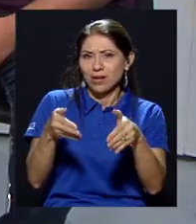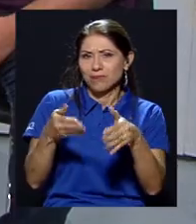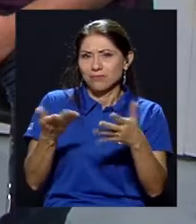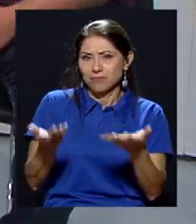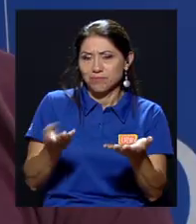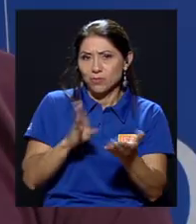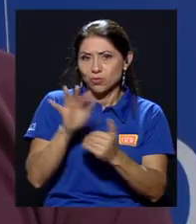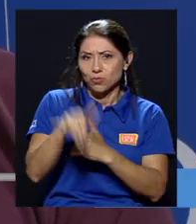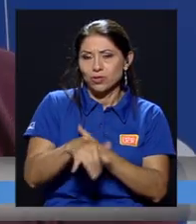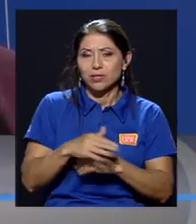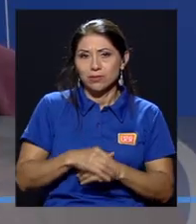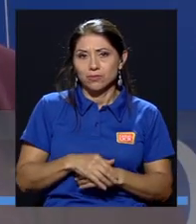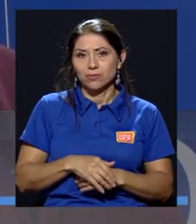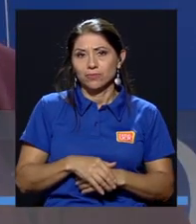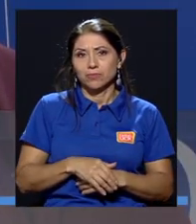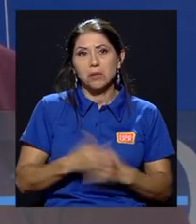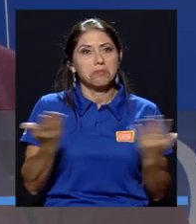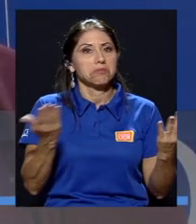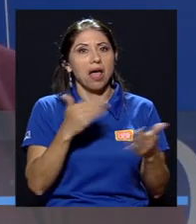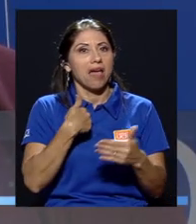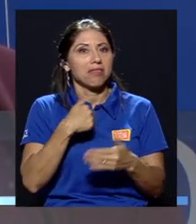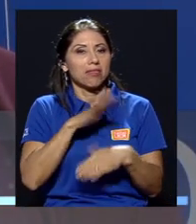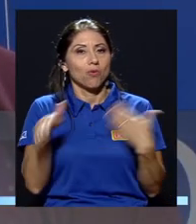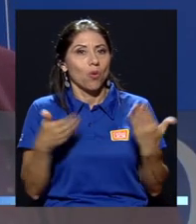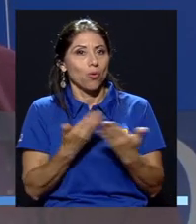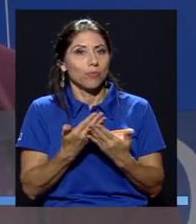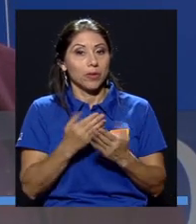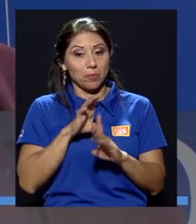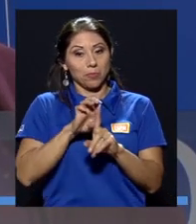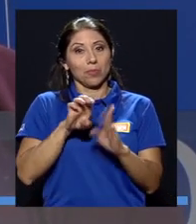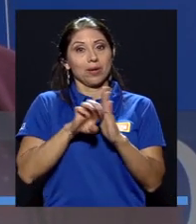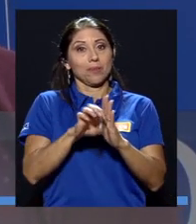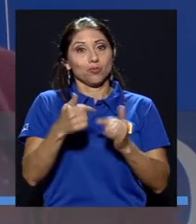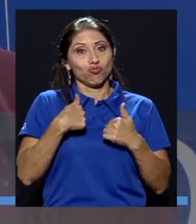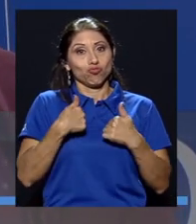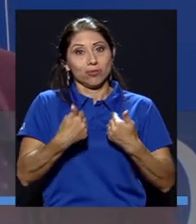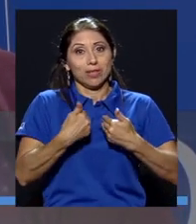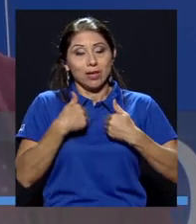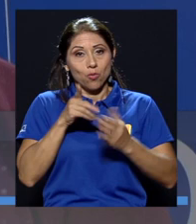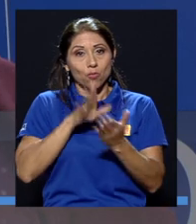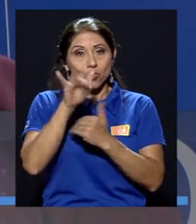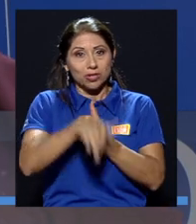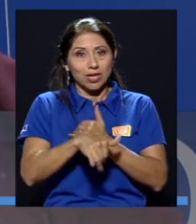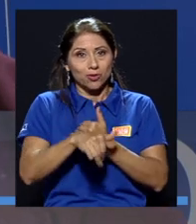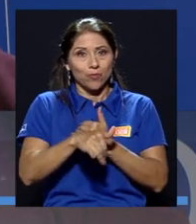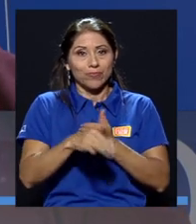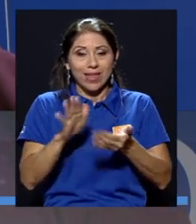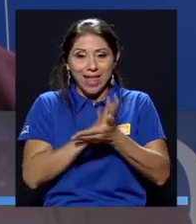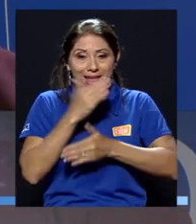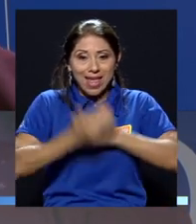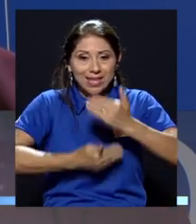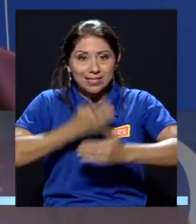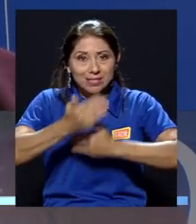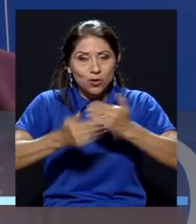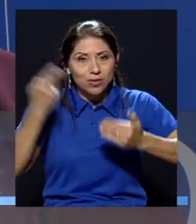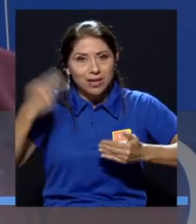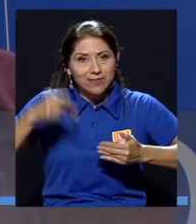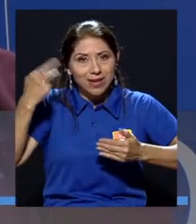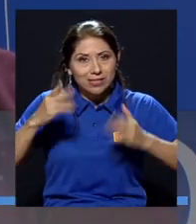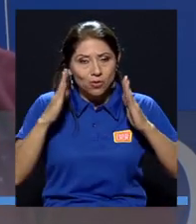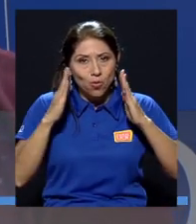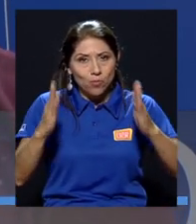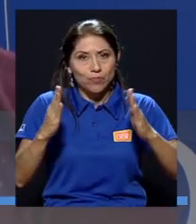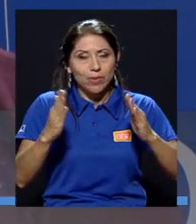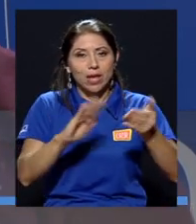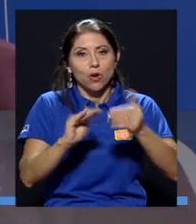poquito. Bueno, hay de todo, digamos, en mi caso yo tengo un proyecto del tema de gestión del riesgo en comunidades